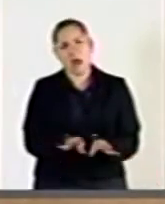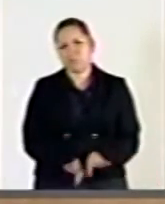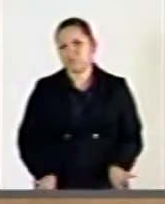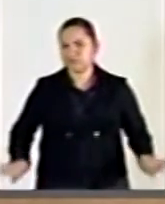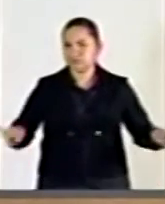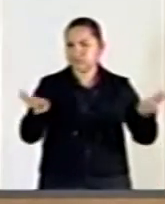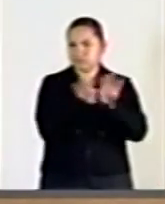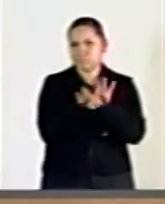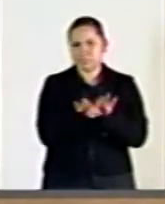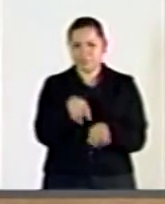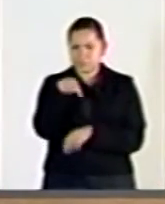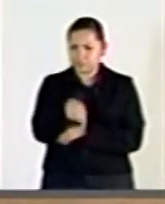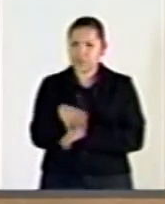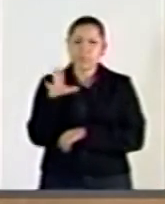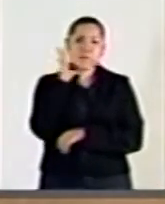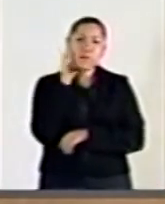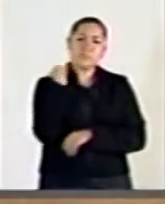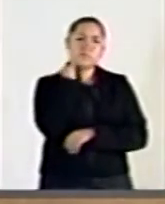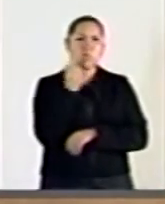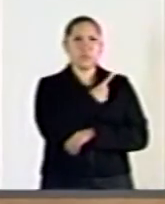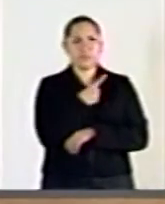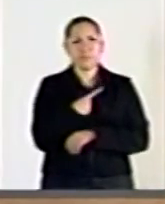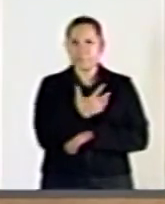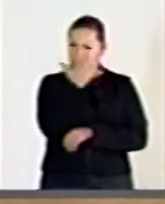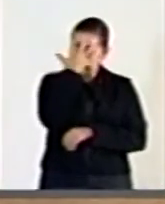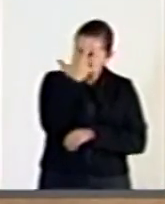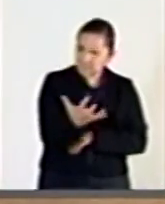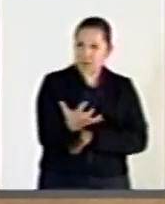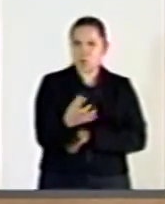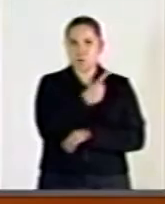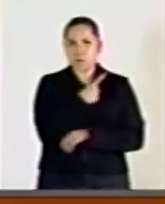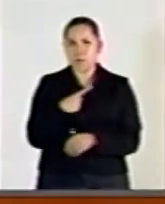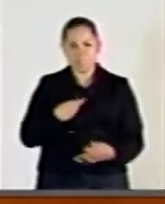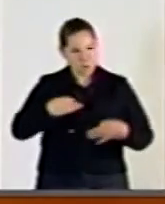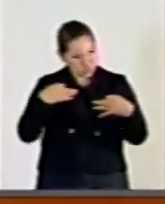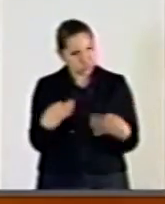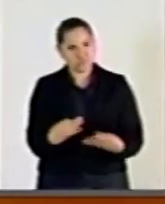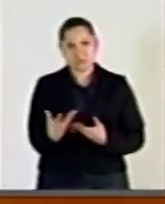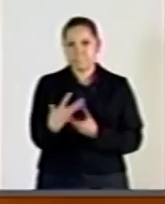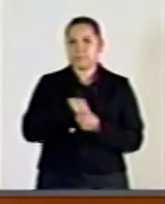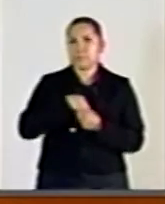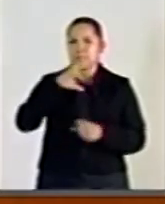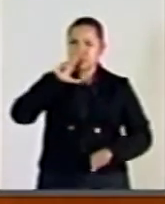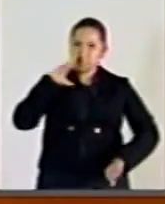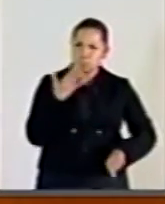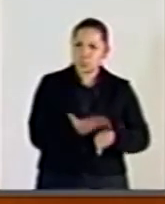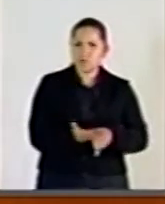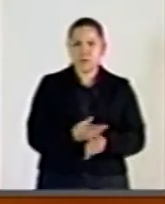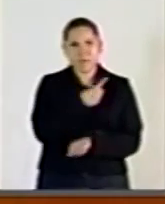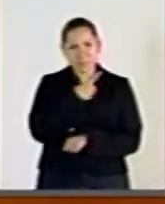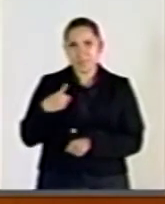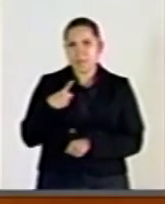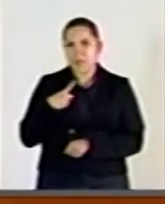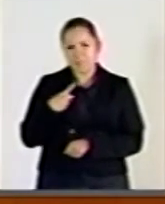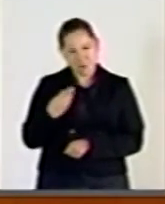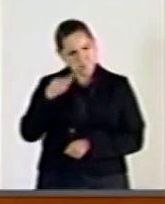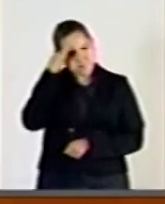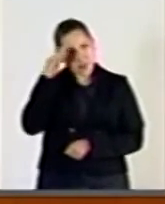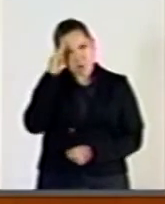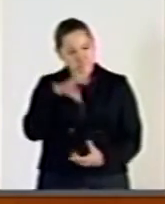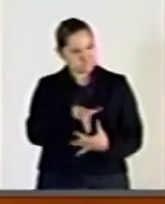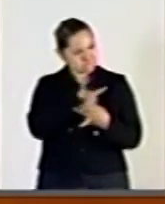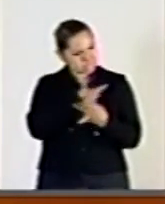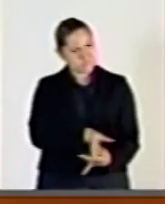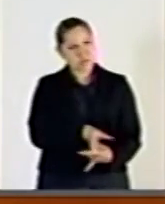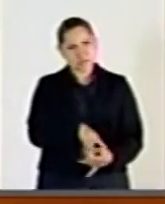con seriedad, con responsabilidad y con fervor patrio lo que